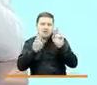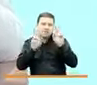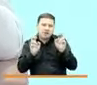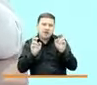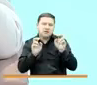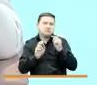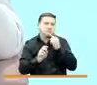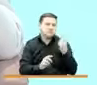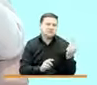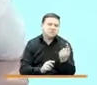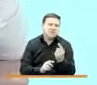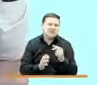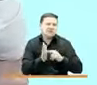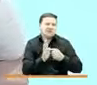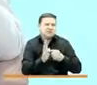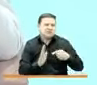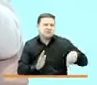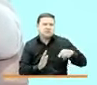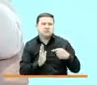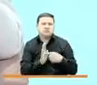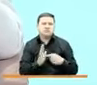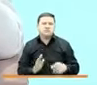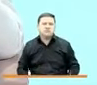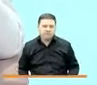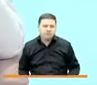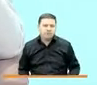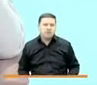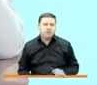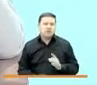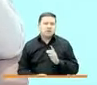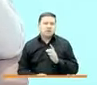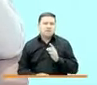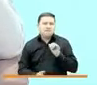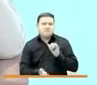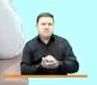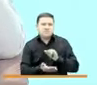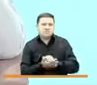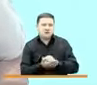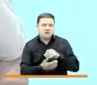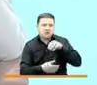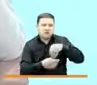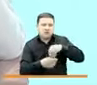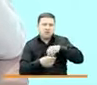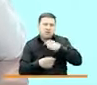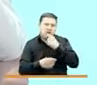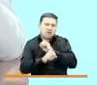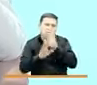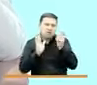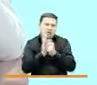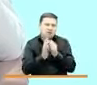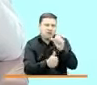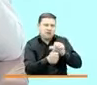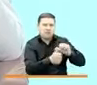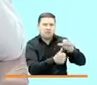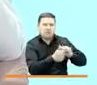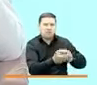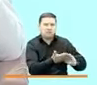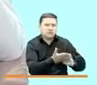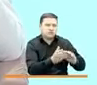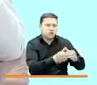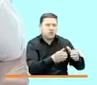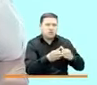declaración lo que tiene que ver con la toma de la misma declaración con cada uno de los sujetos de reparación